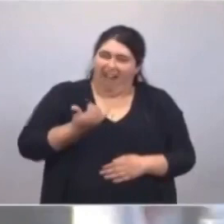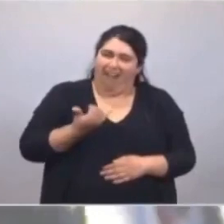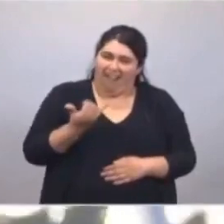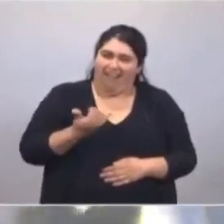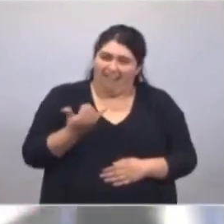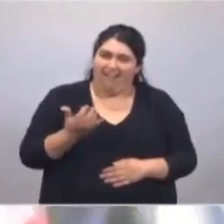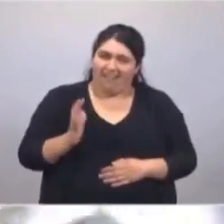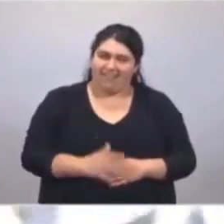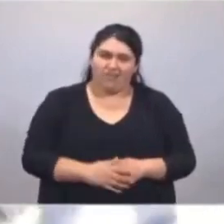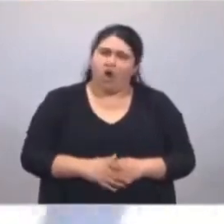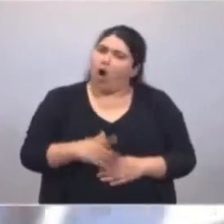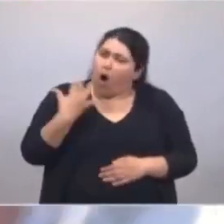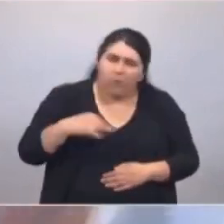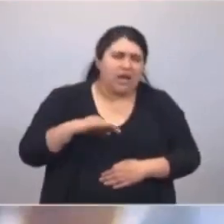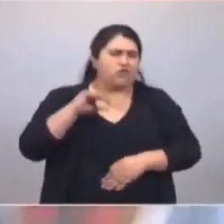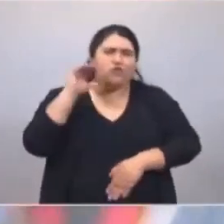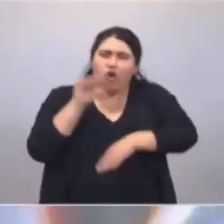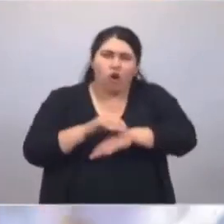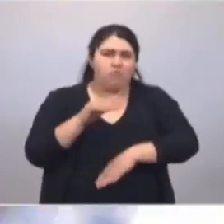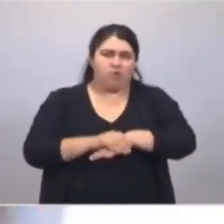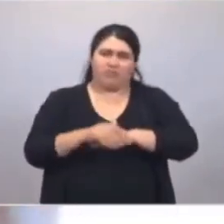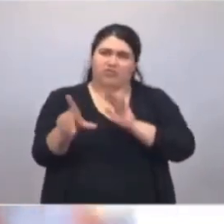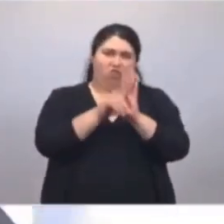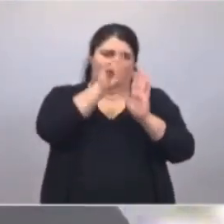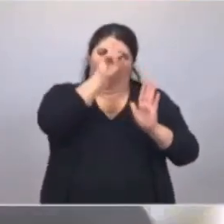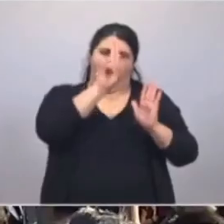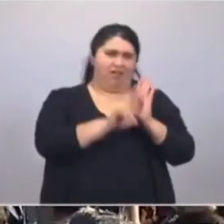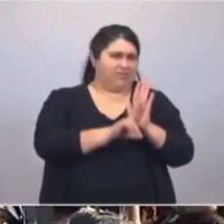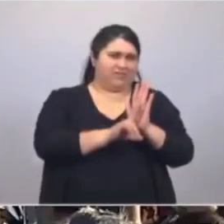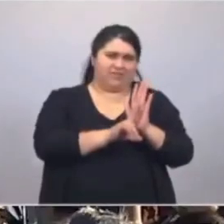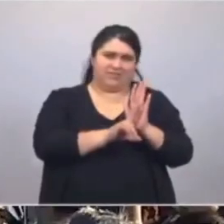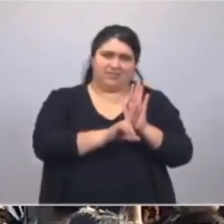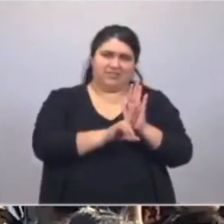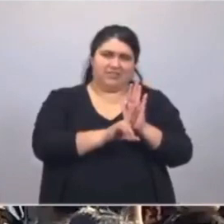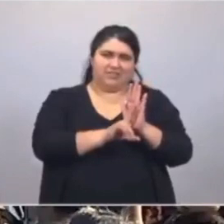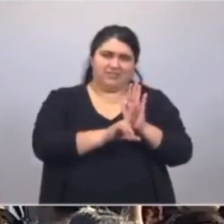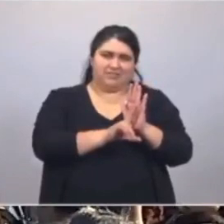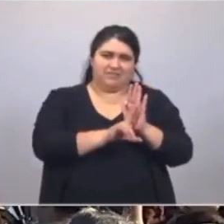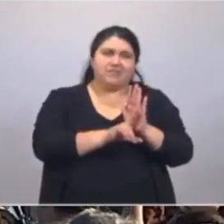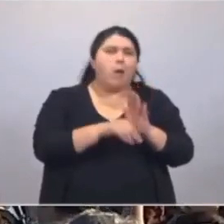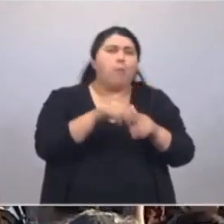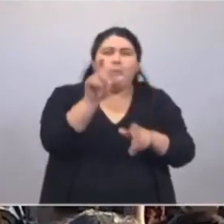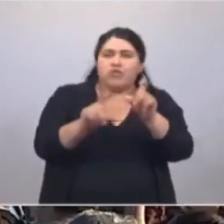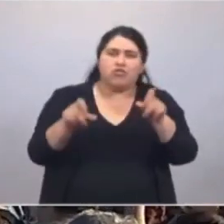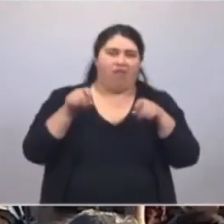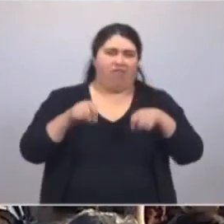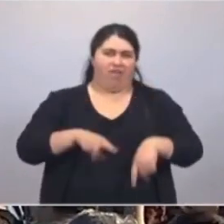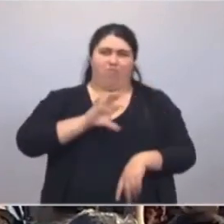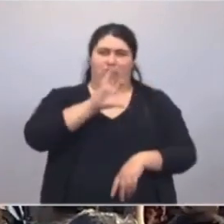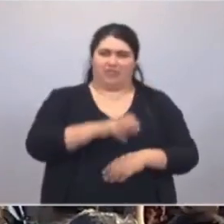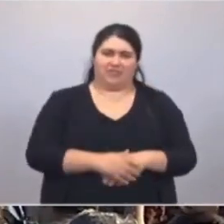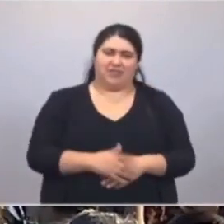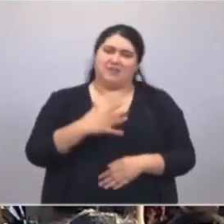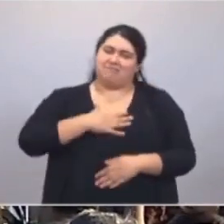y un compromiso de ley con todos y cada uno de nuestros vecinos. Querido